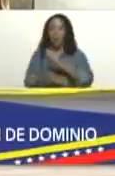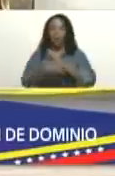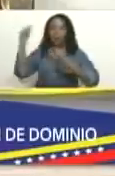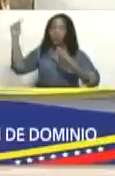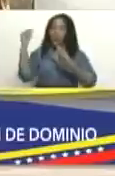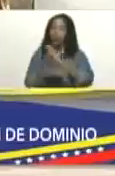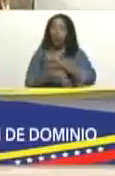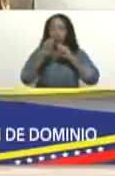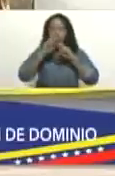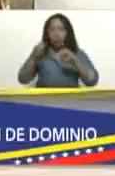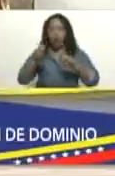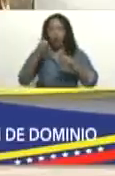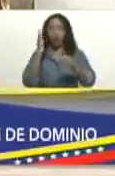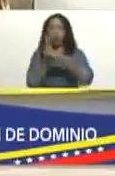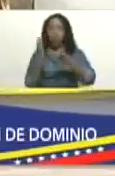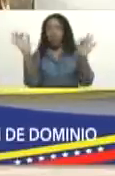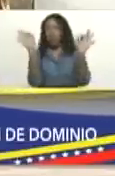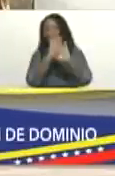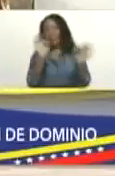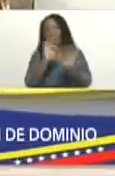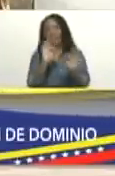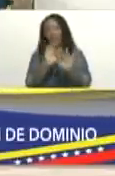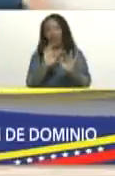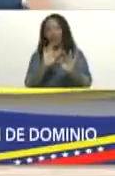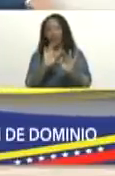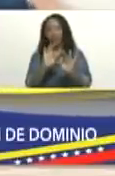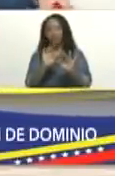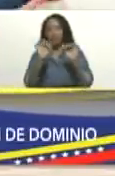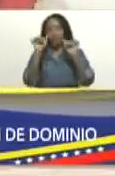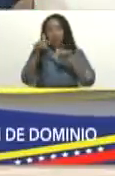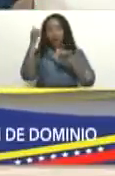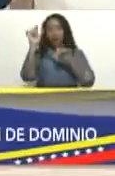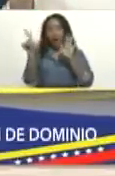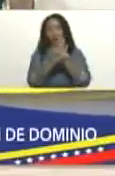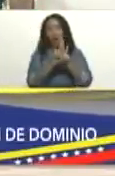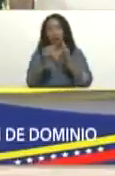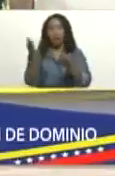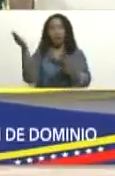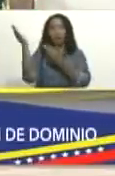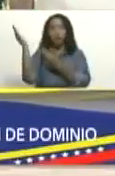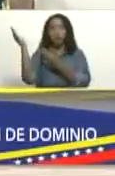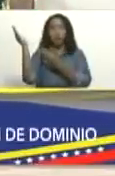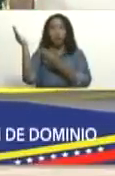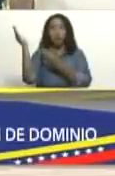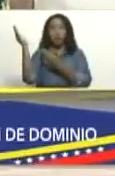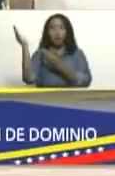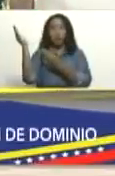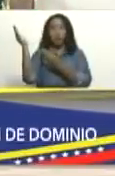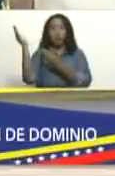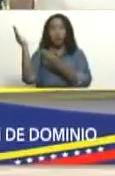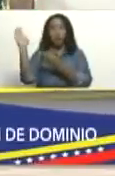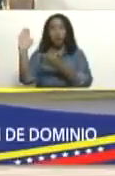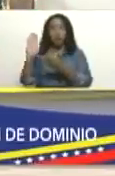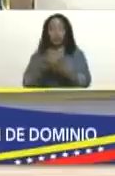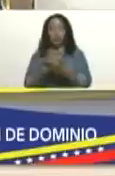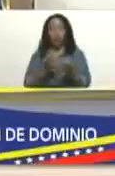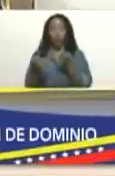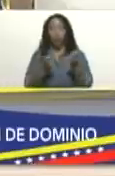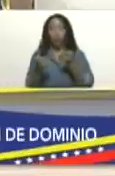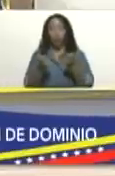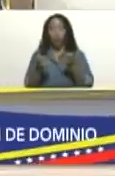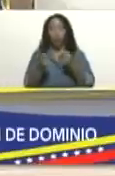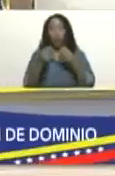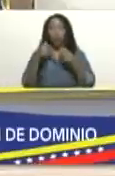sin pararse sin detenerse aquí tenemos esta ley pues la ley de extinción del dominio ha sido